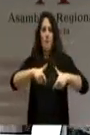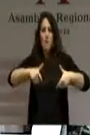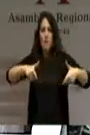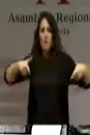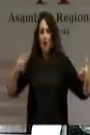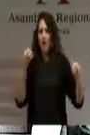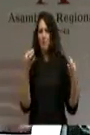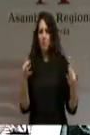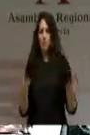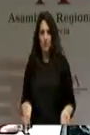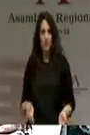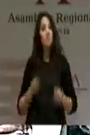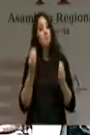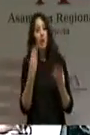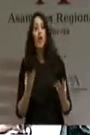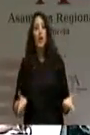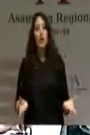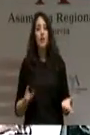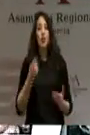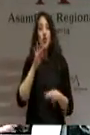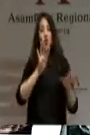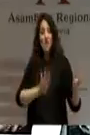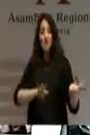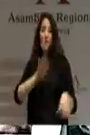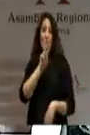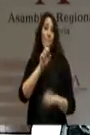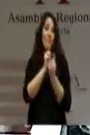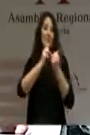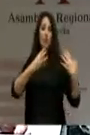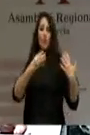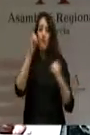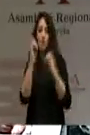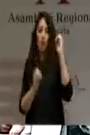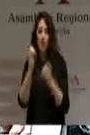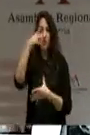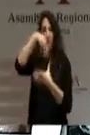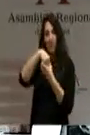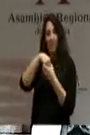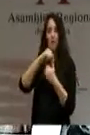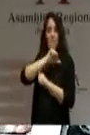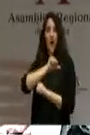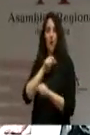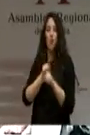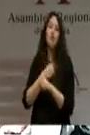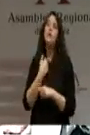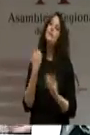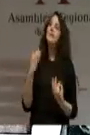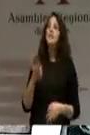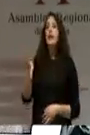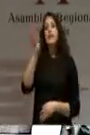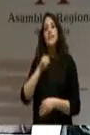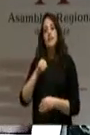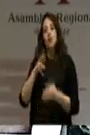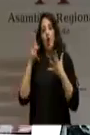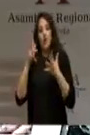con un 29% de paro en la región, yo había entendido, ingenua de mí, que el actual consejero de Empleo, su